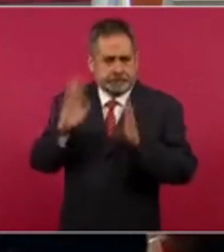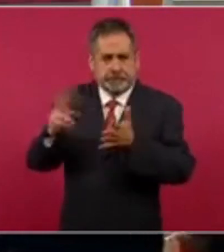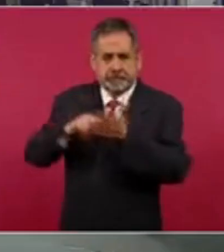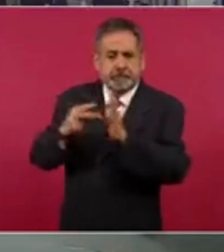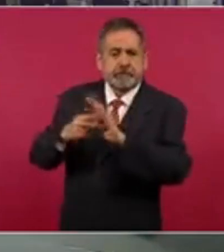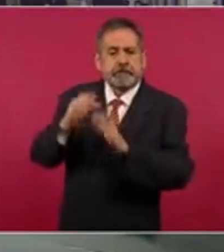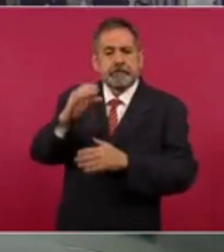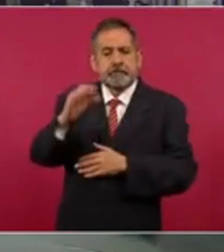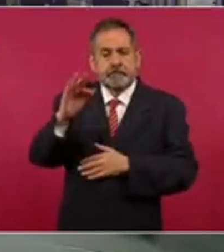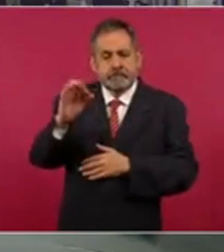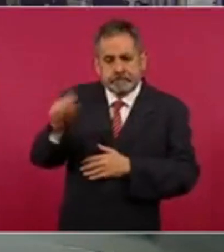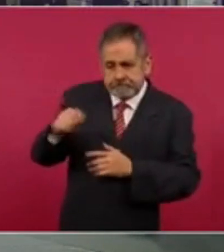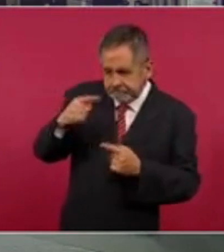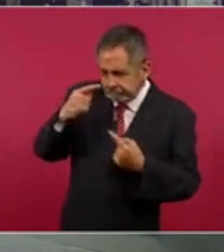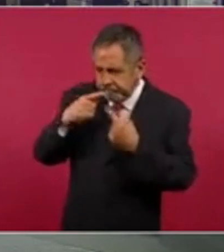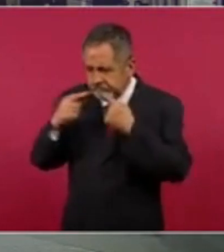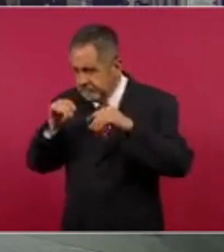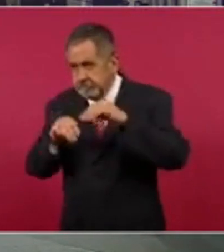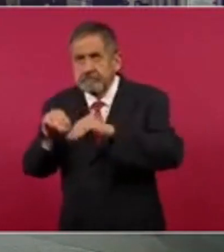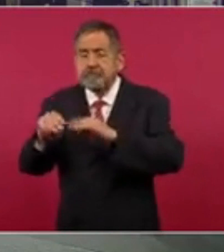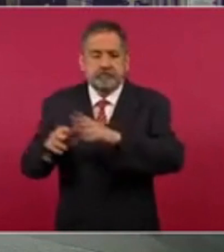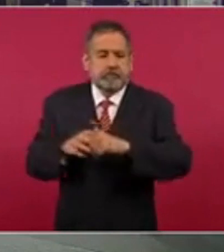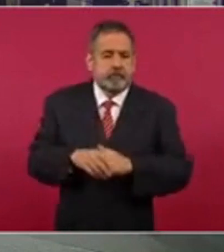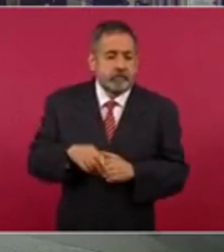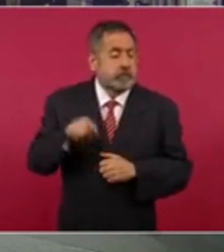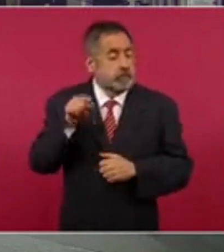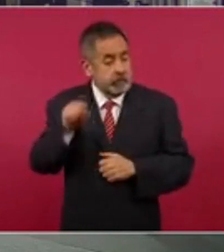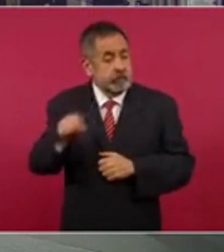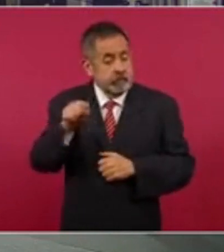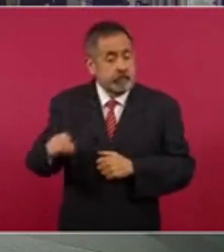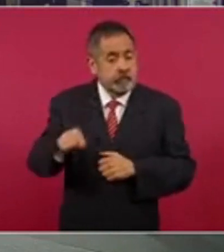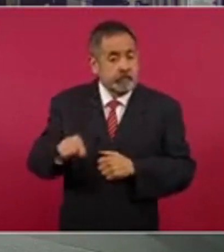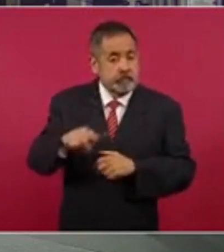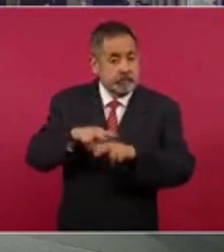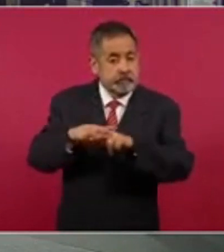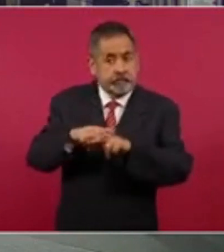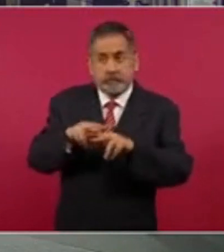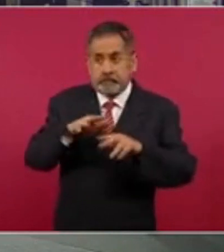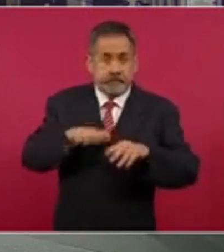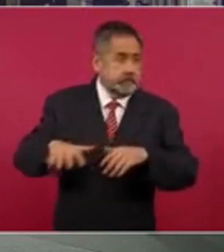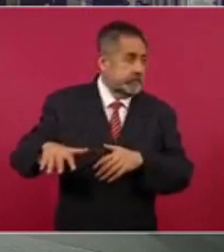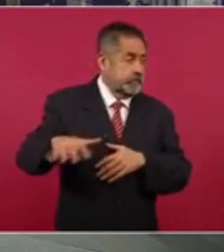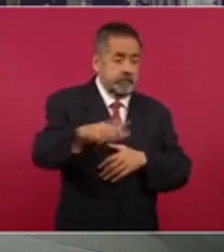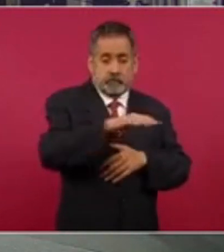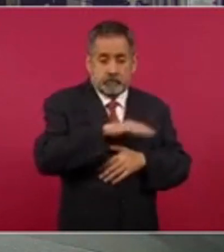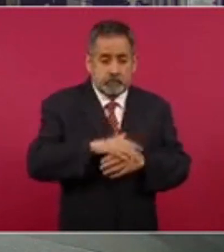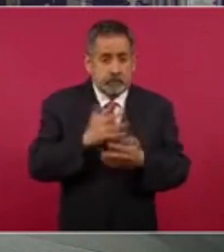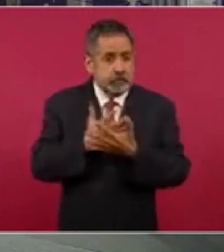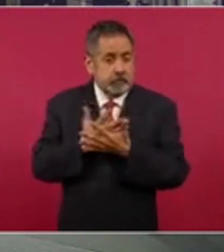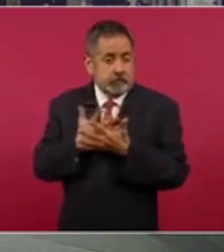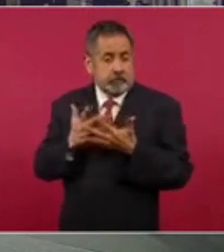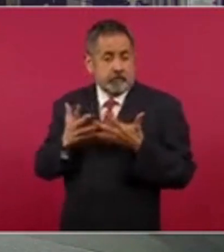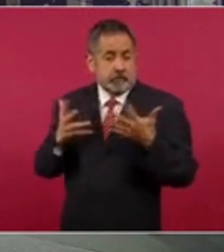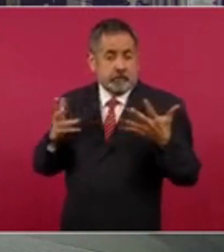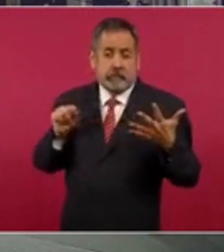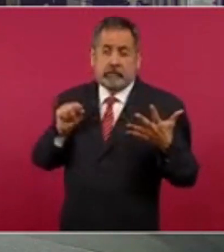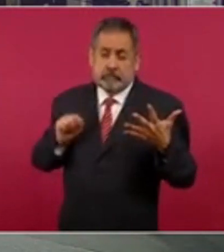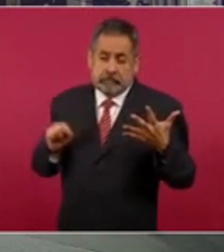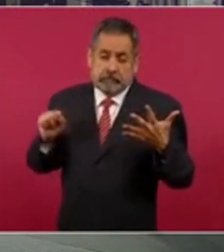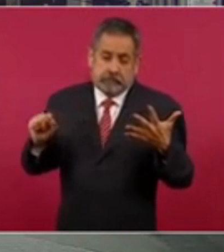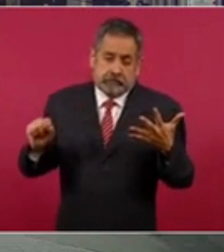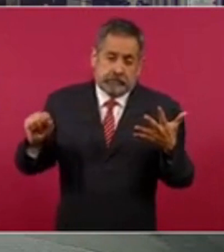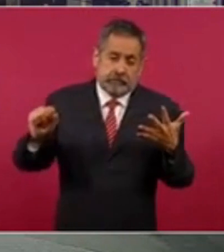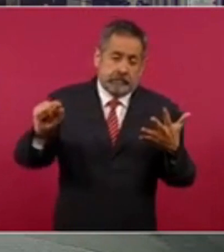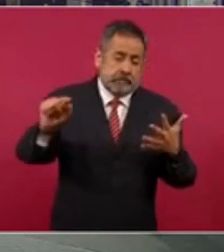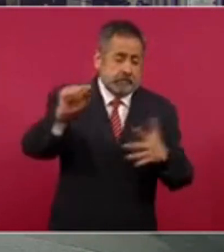Comisión Federal de Electricidad. Como es una obra muy amplia, magna,